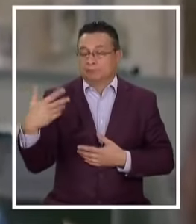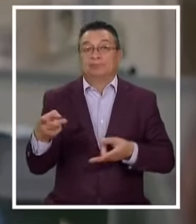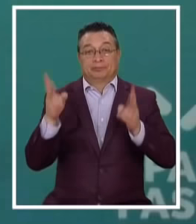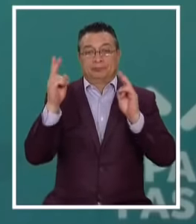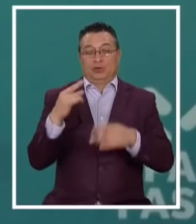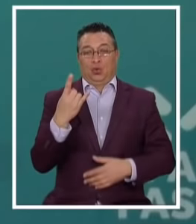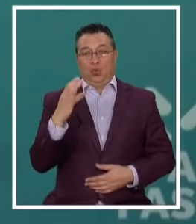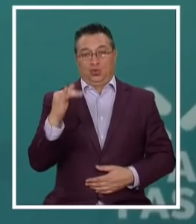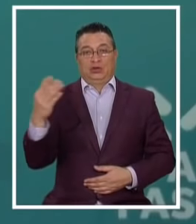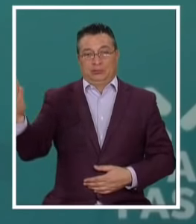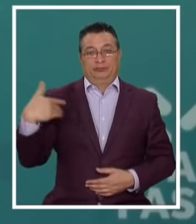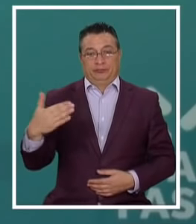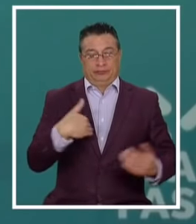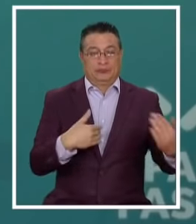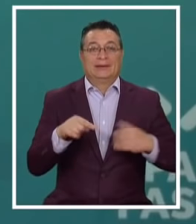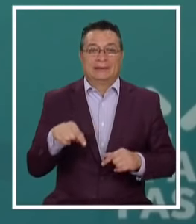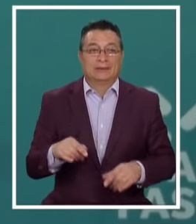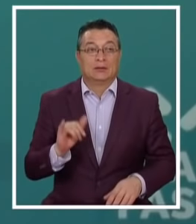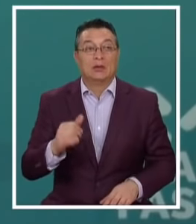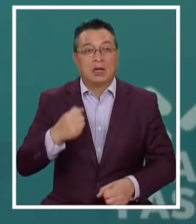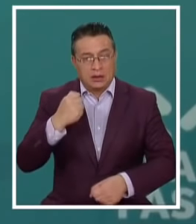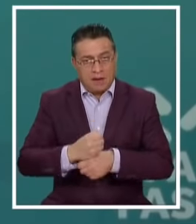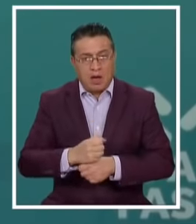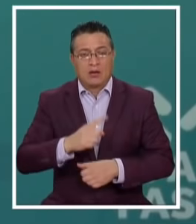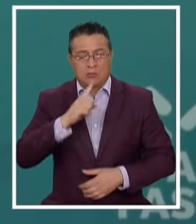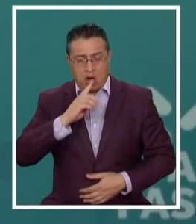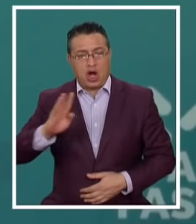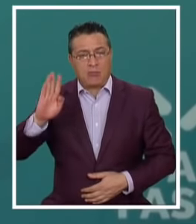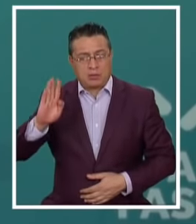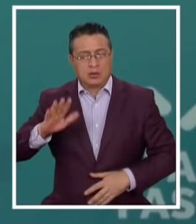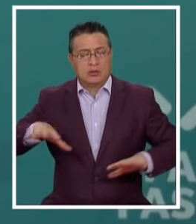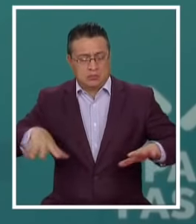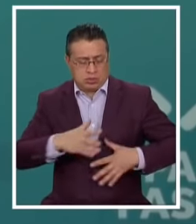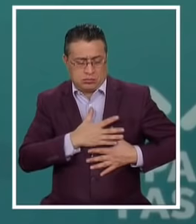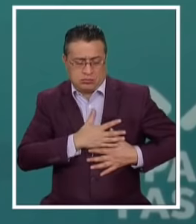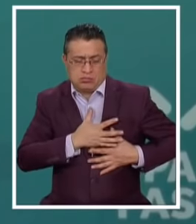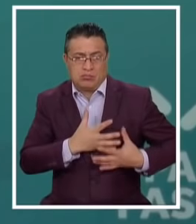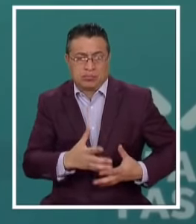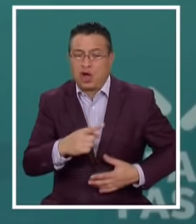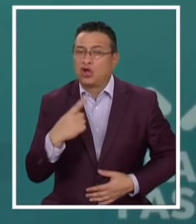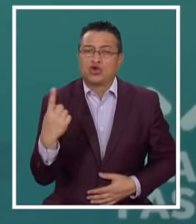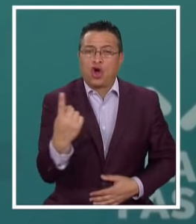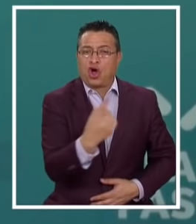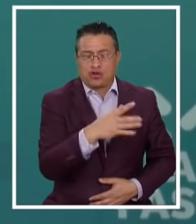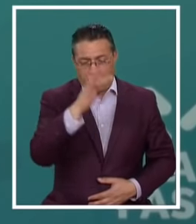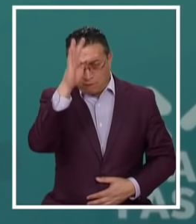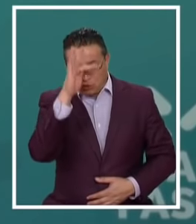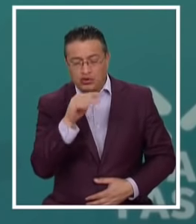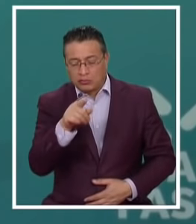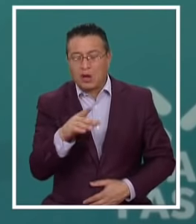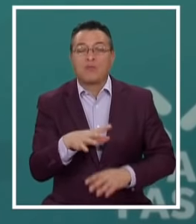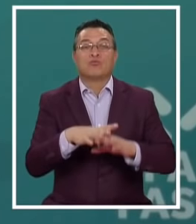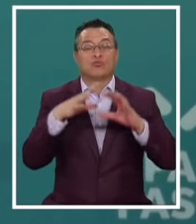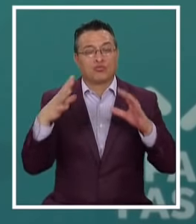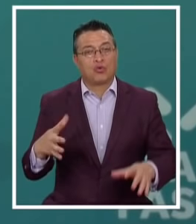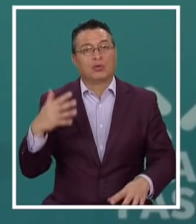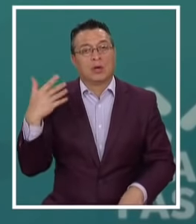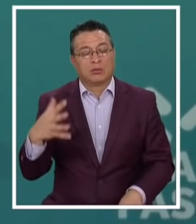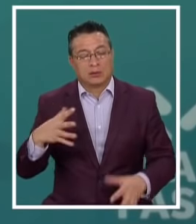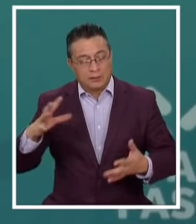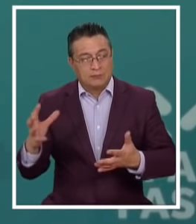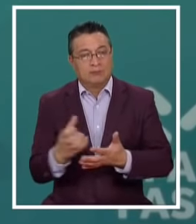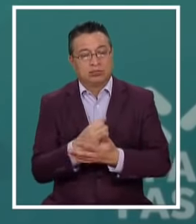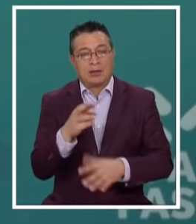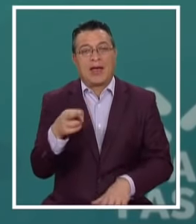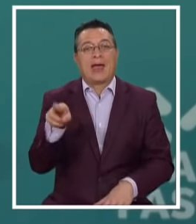retiene cama UCI Sin duda El trabajo El compromiso Y la vocación De todos los funcionarios Y funcionarias Han sido elementos fundamentales Para lograr